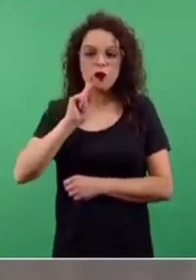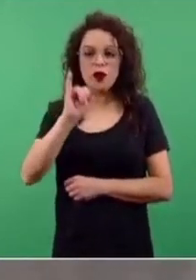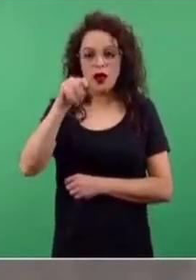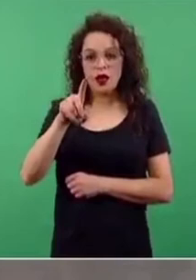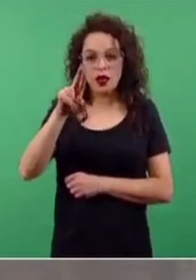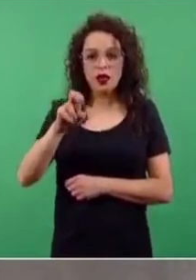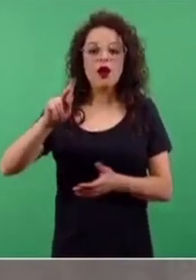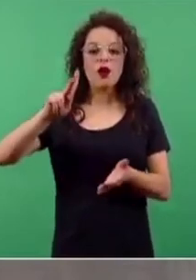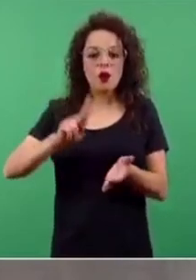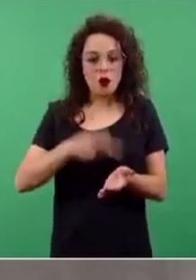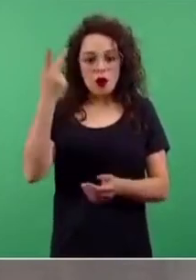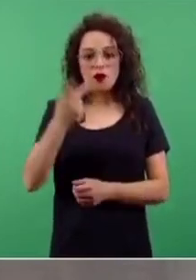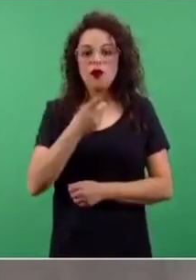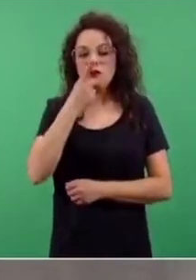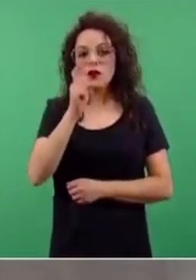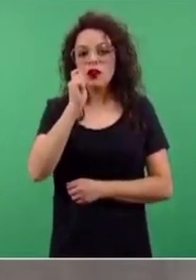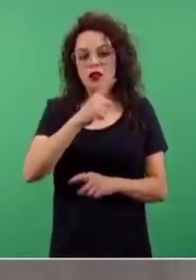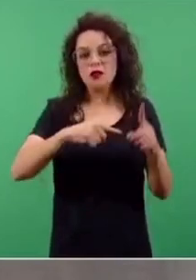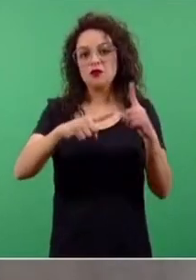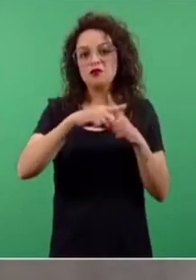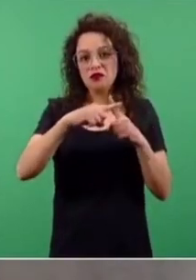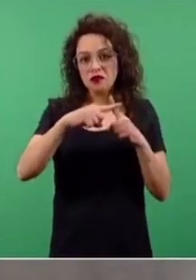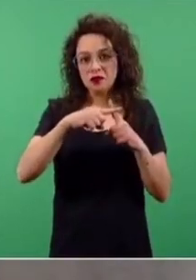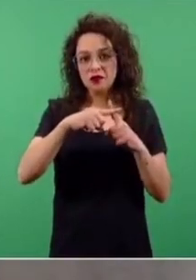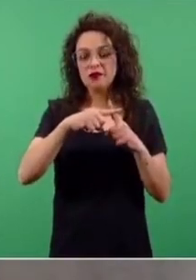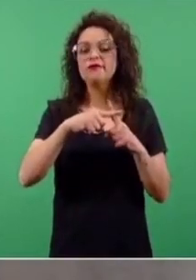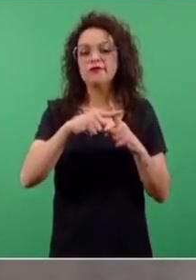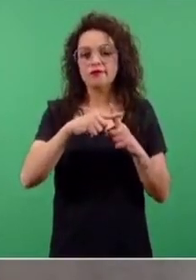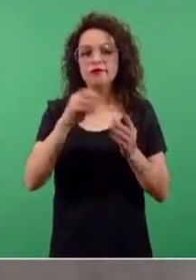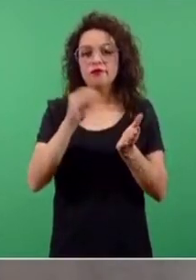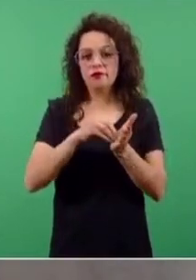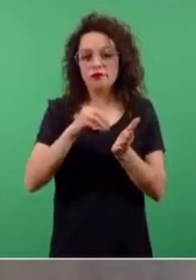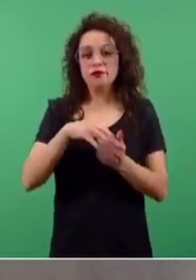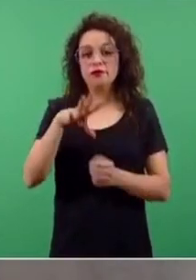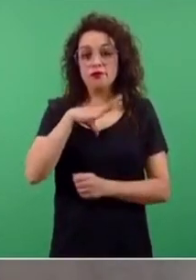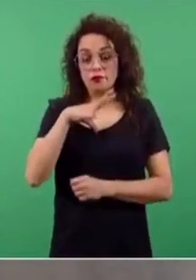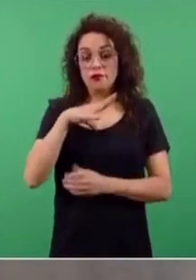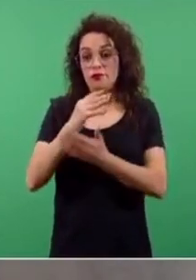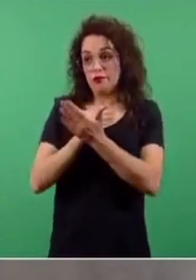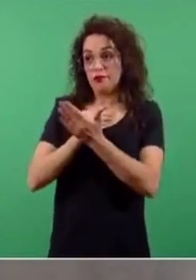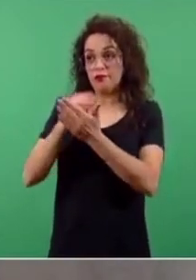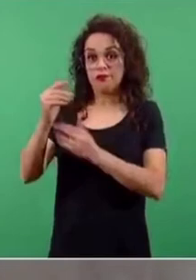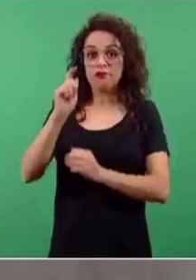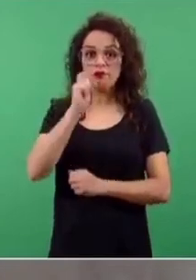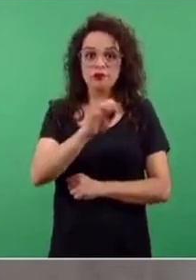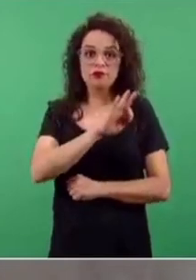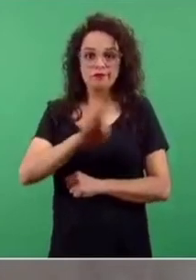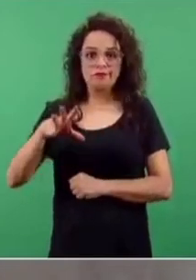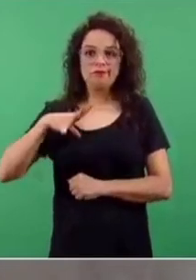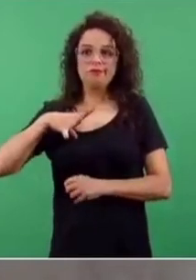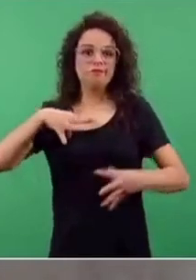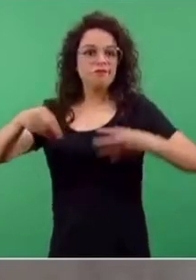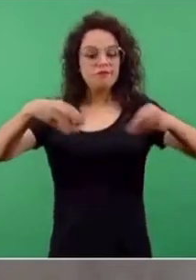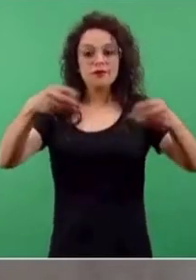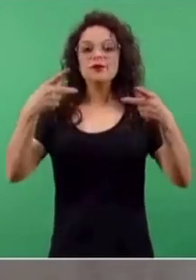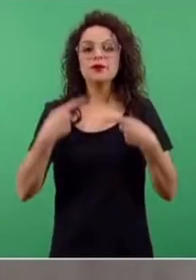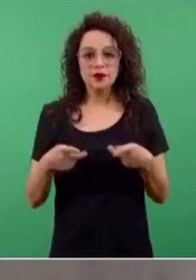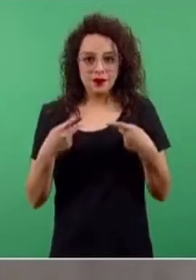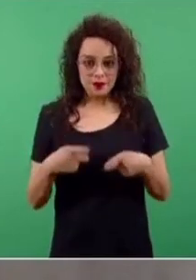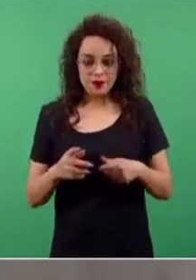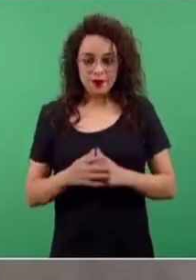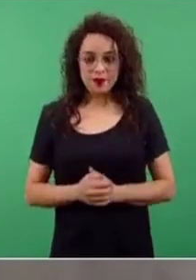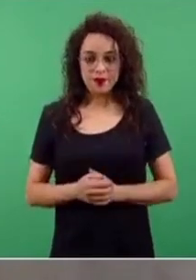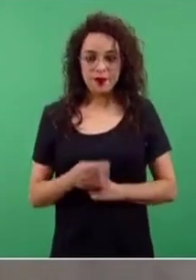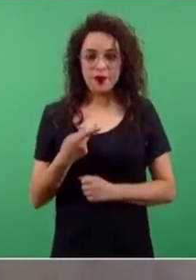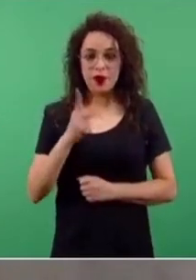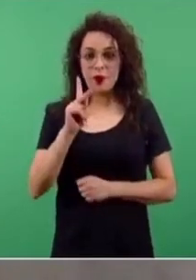salir positivo. Esto quiere decir que todavía tengo una carga viral suficientemente alta para ser contagioso y aunque tengo ya el